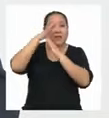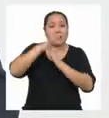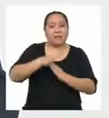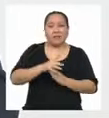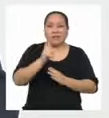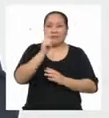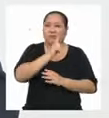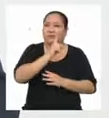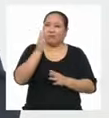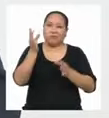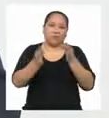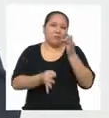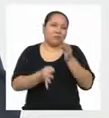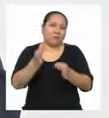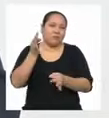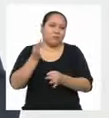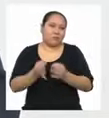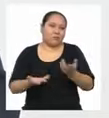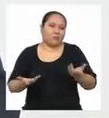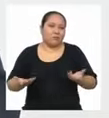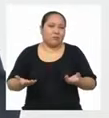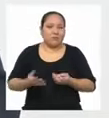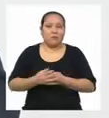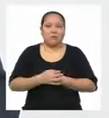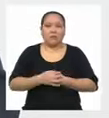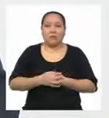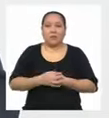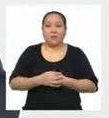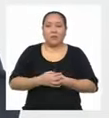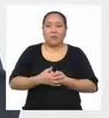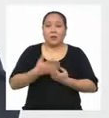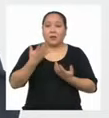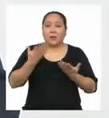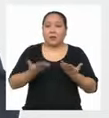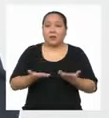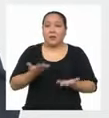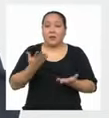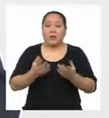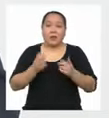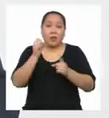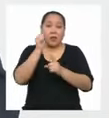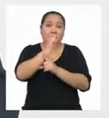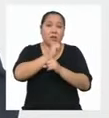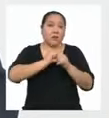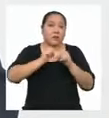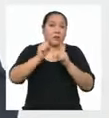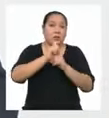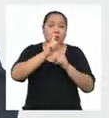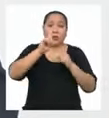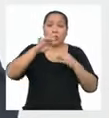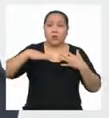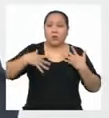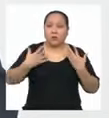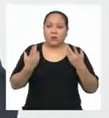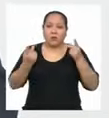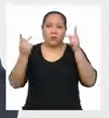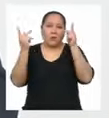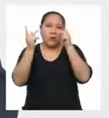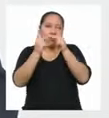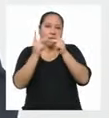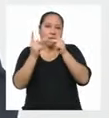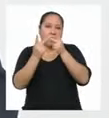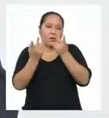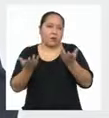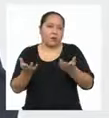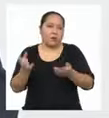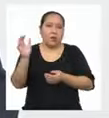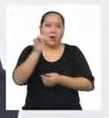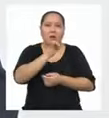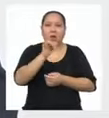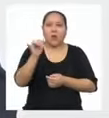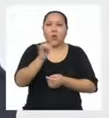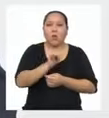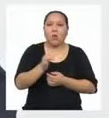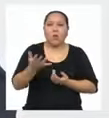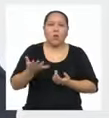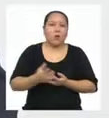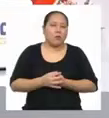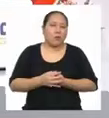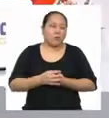injusta Por donde la mires Y si bien Las sociedades No pueden ser Perfectas Igual son